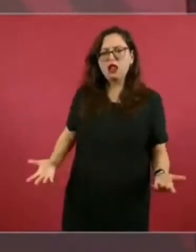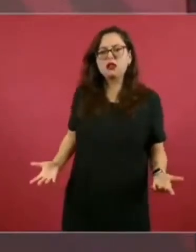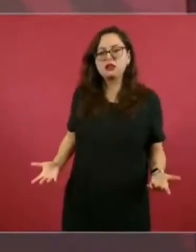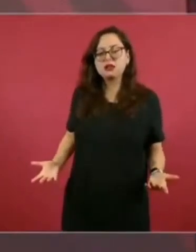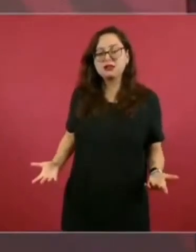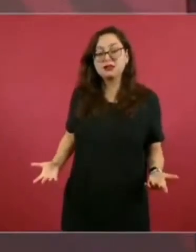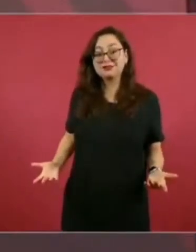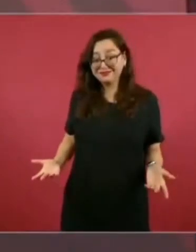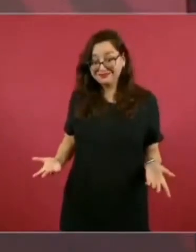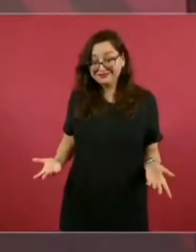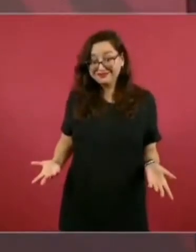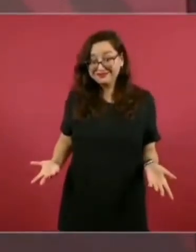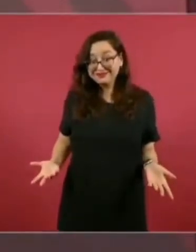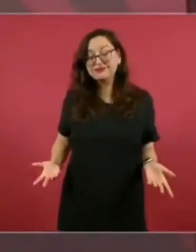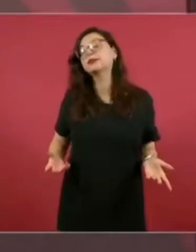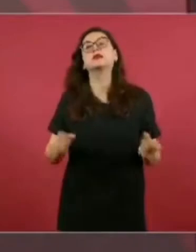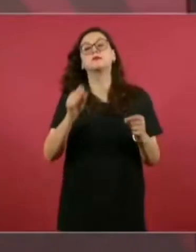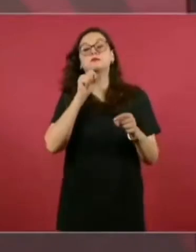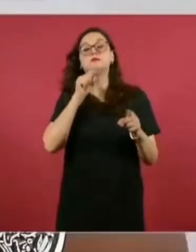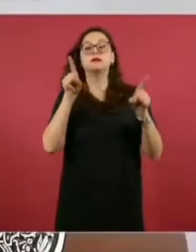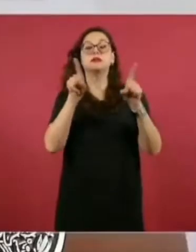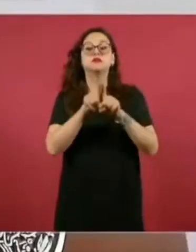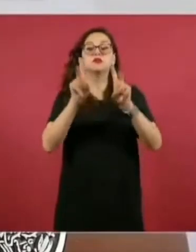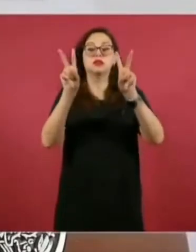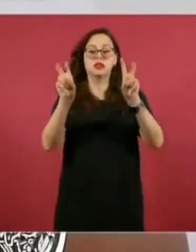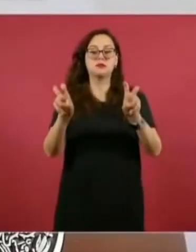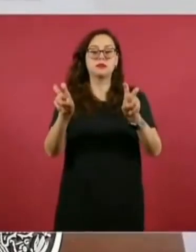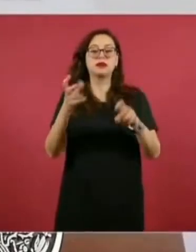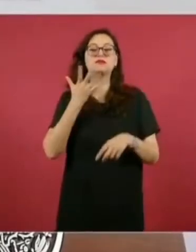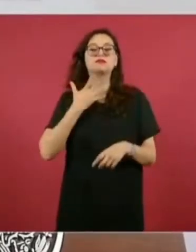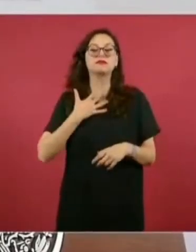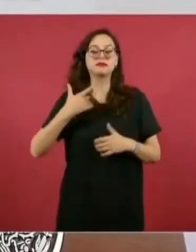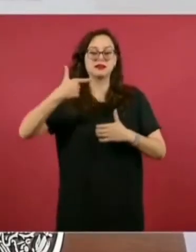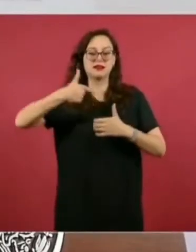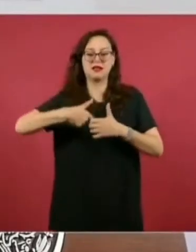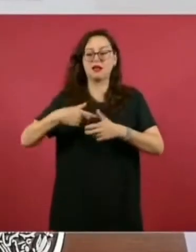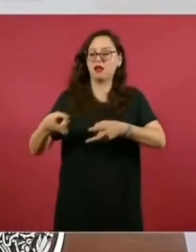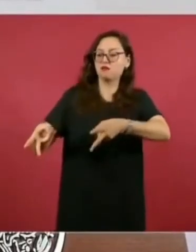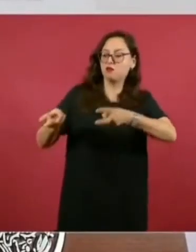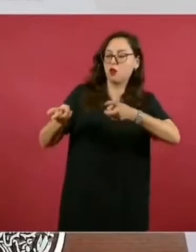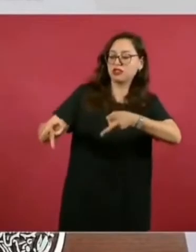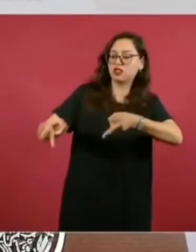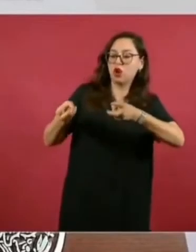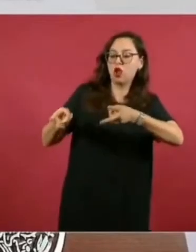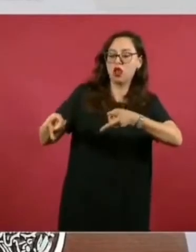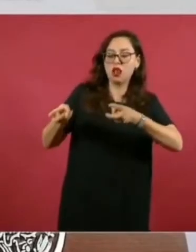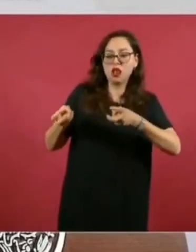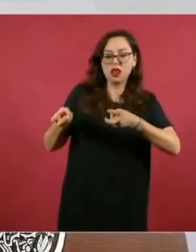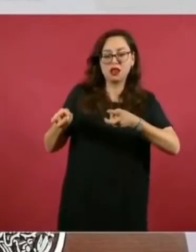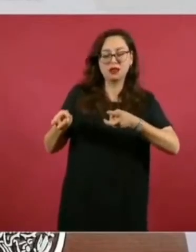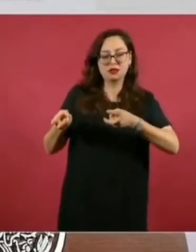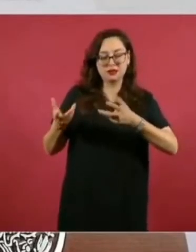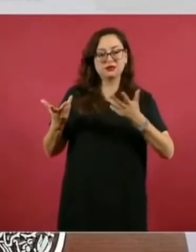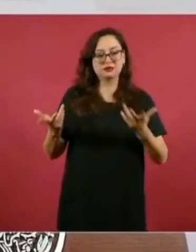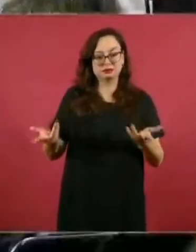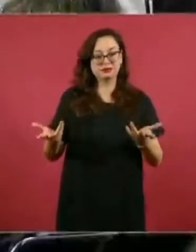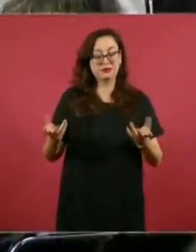o lo que pasa ahora, que quieren sacar raja,